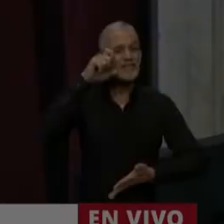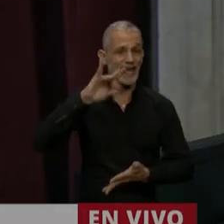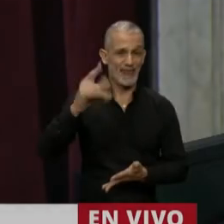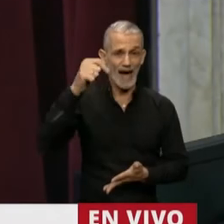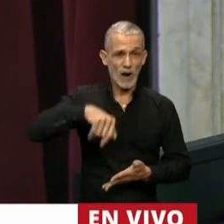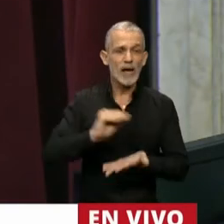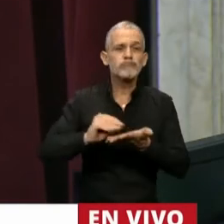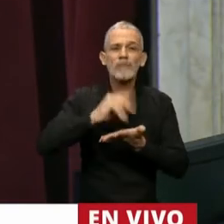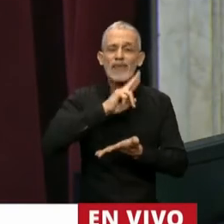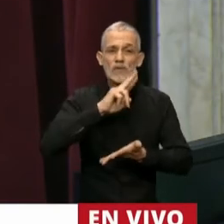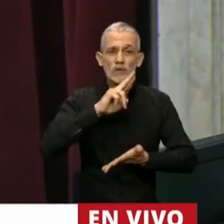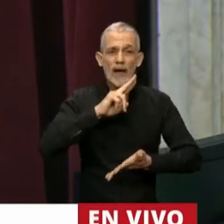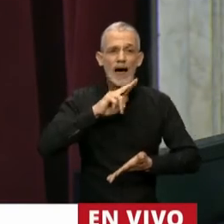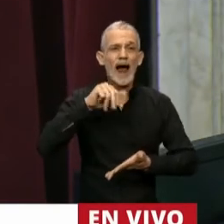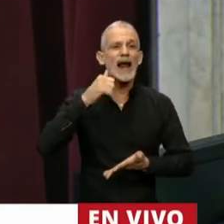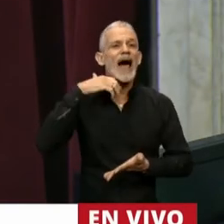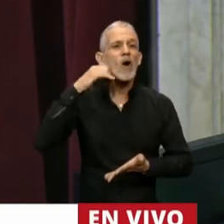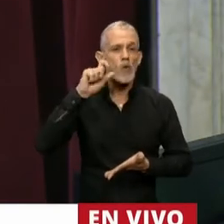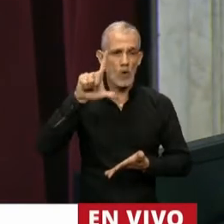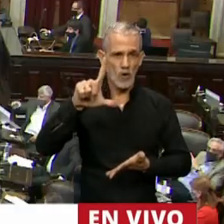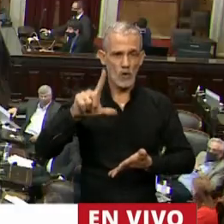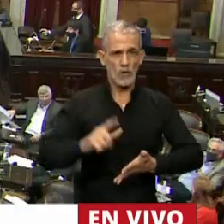Uso de la palabra la diputada Claudia Najul.